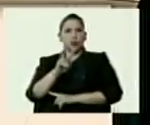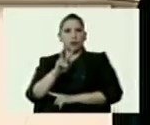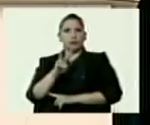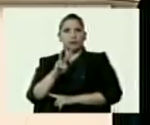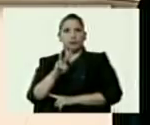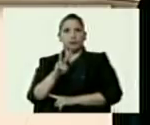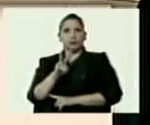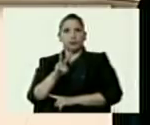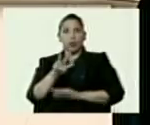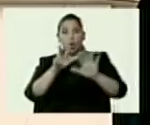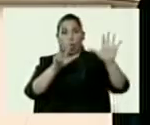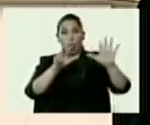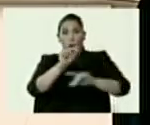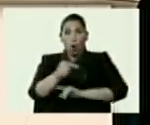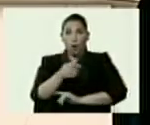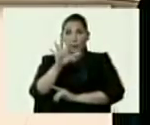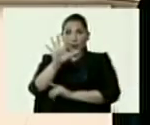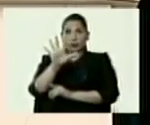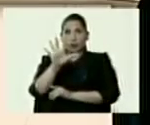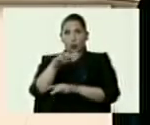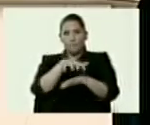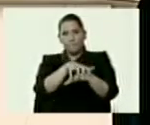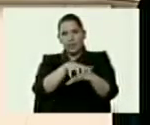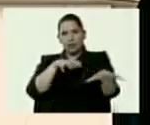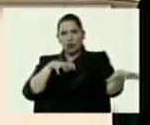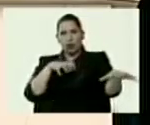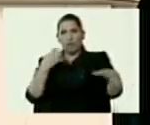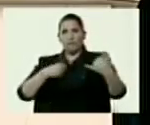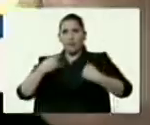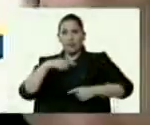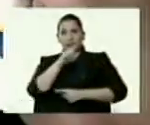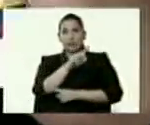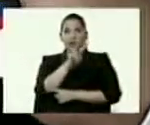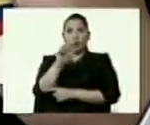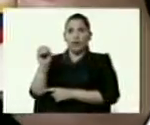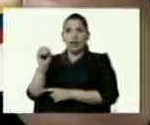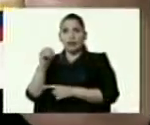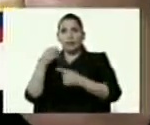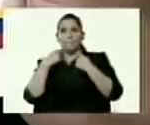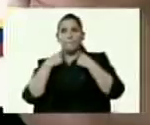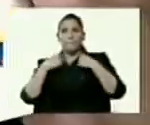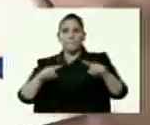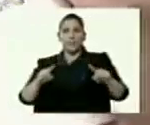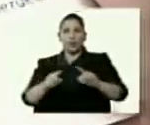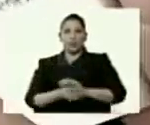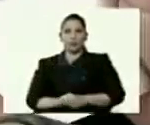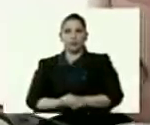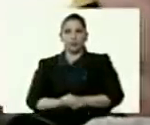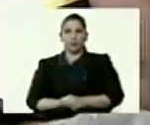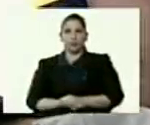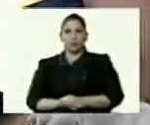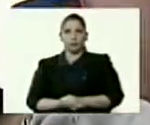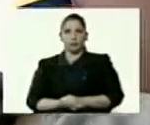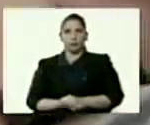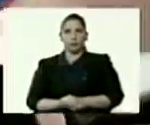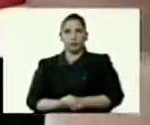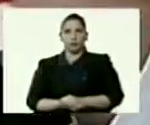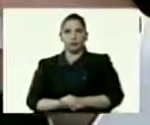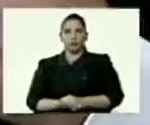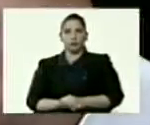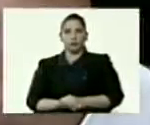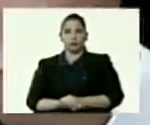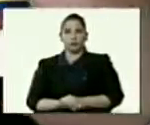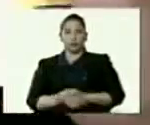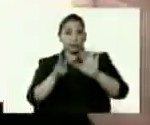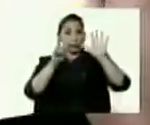8,5 millones de víctimas, 120 mil desaparecidos, vecino problemático, revista Semana. 7